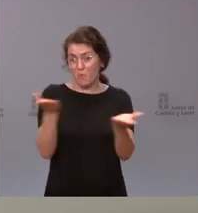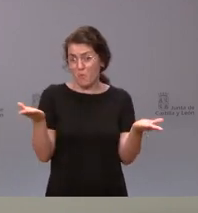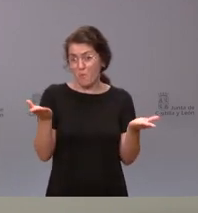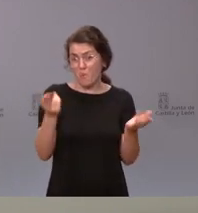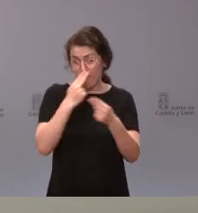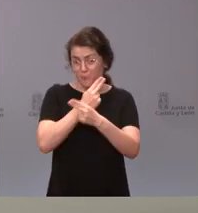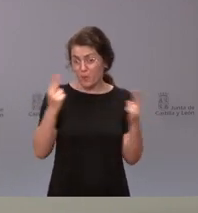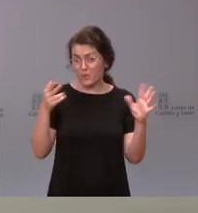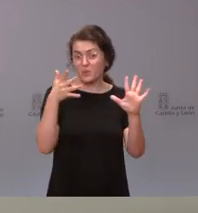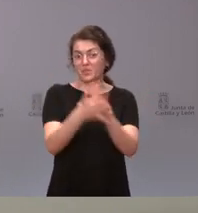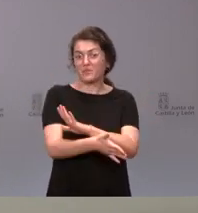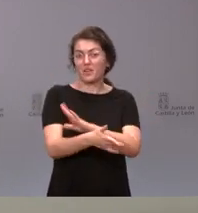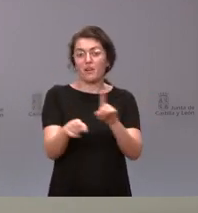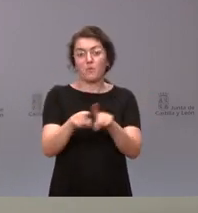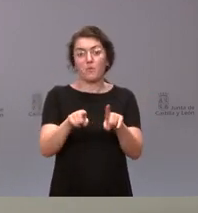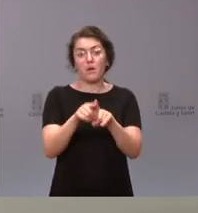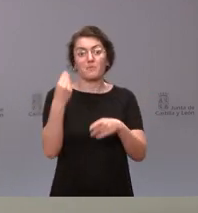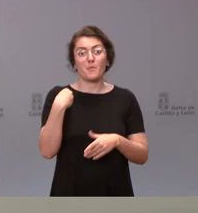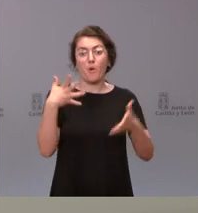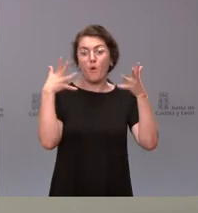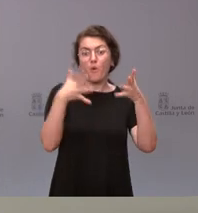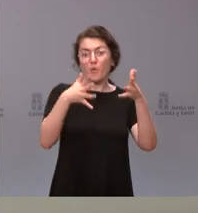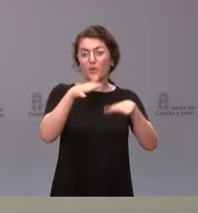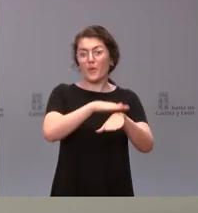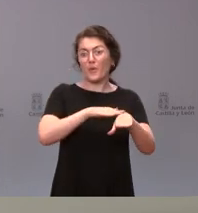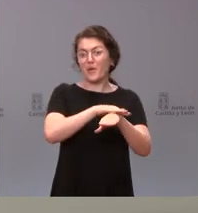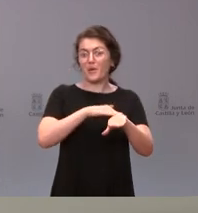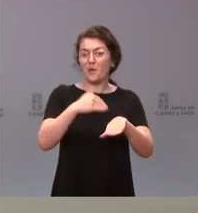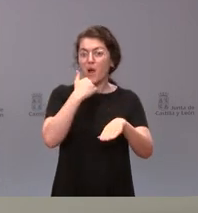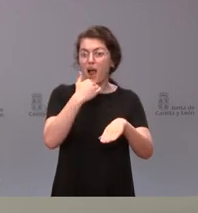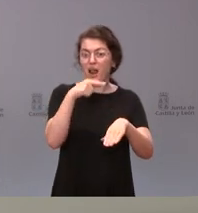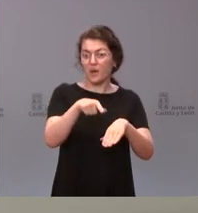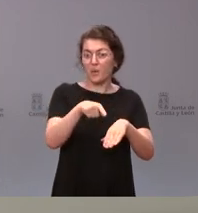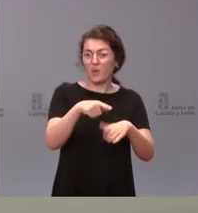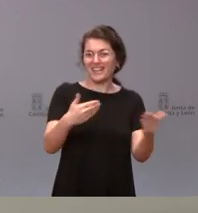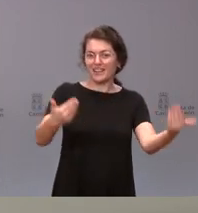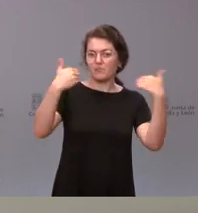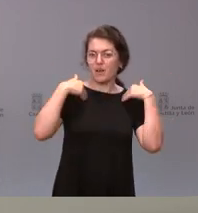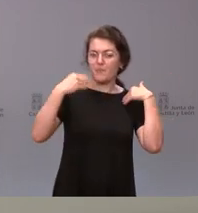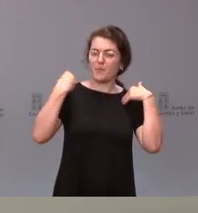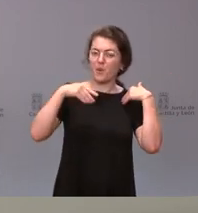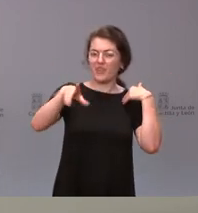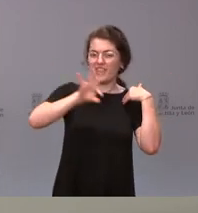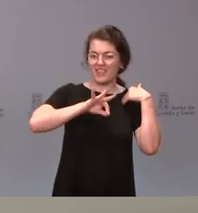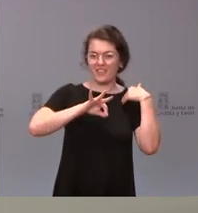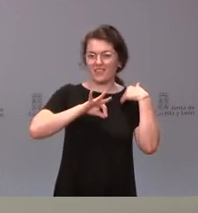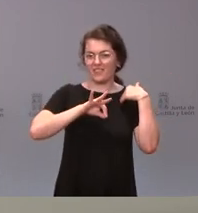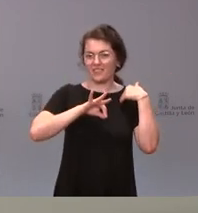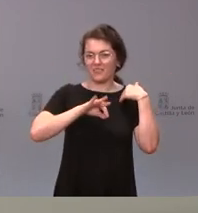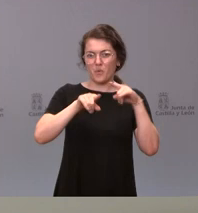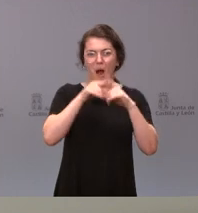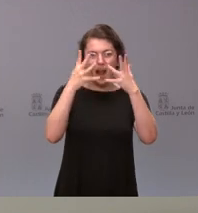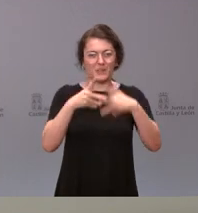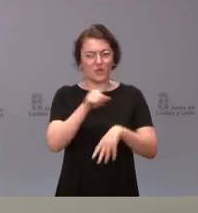no es tampoco al Consejo de Gobierno, al órgano al que corresponde tomar estas decisiones desde el punto de vista administrativo y, por tanto,